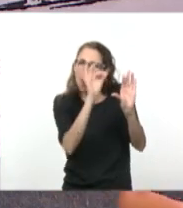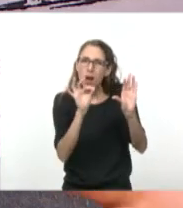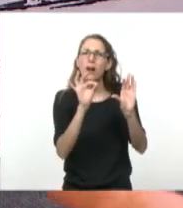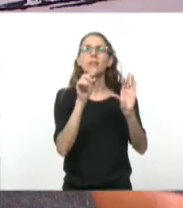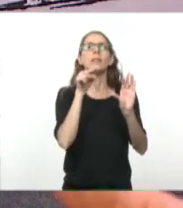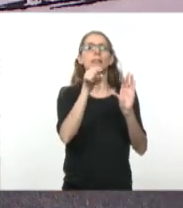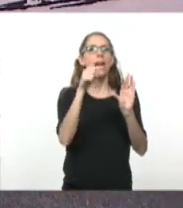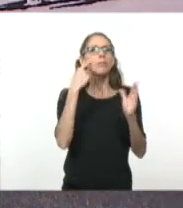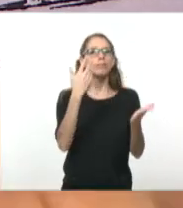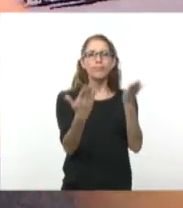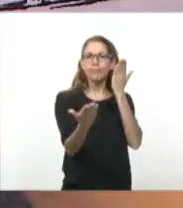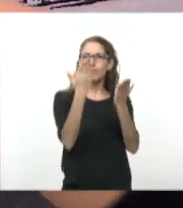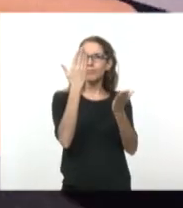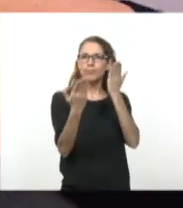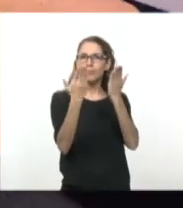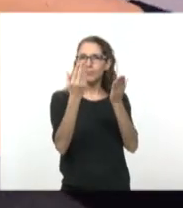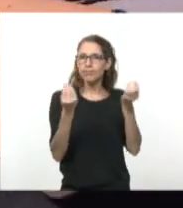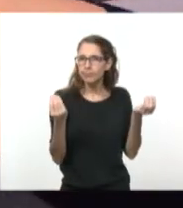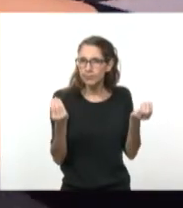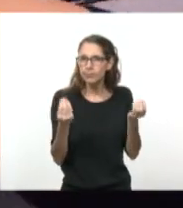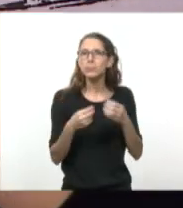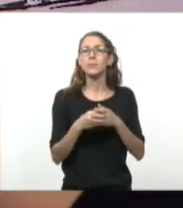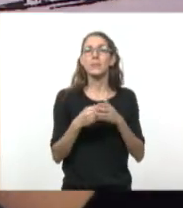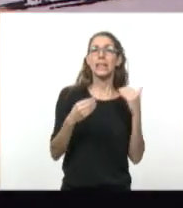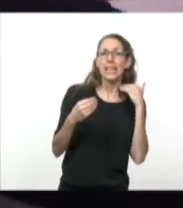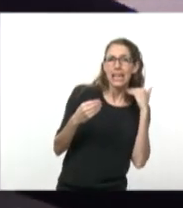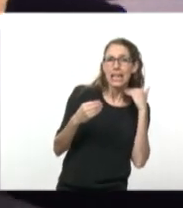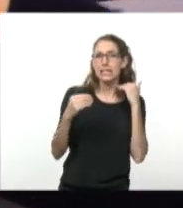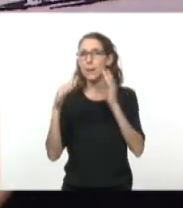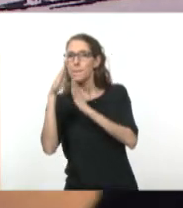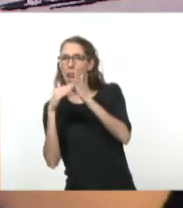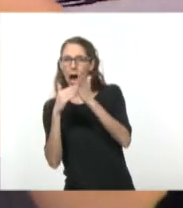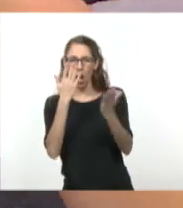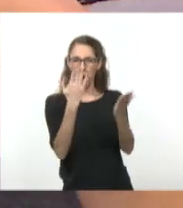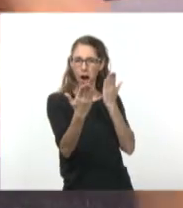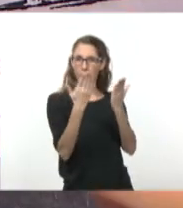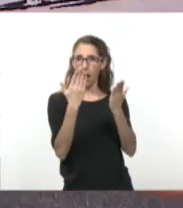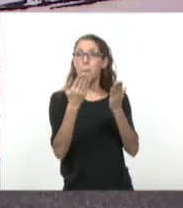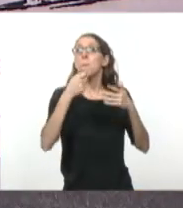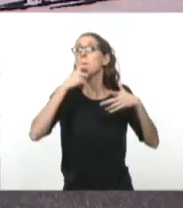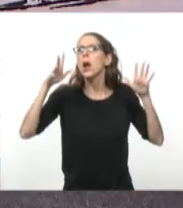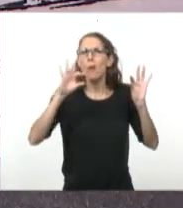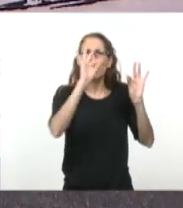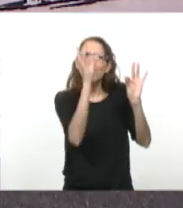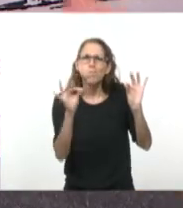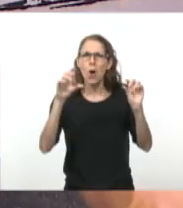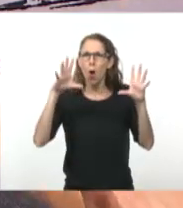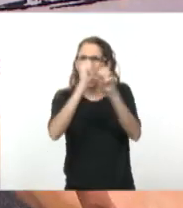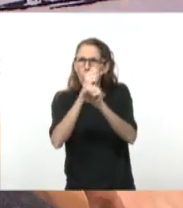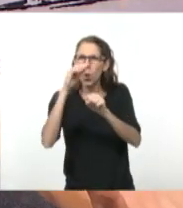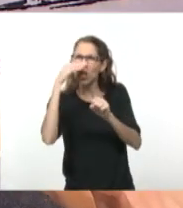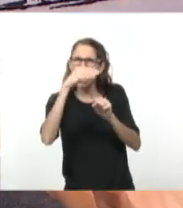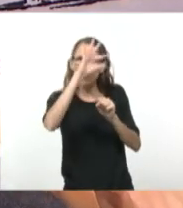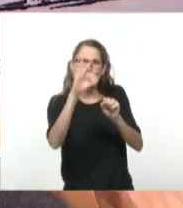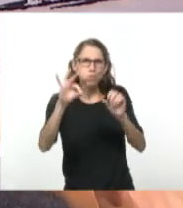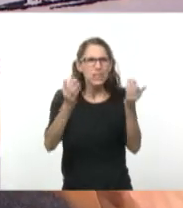de contraste, el punto de encuentro entre el gris y el blanco. Si yo a este dibujo le sacara las líneas negras, prácticamente no